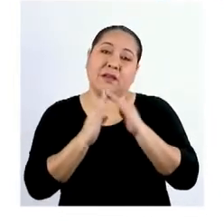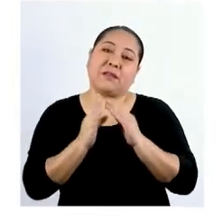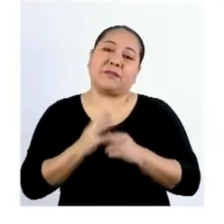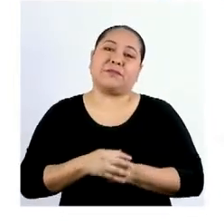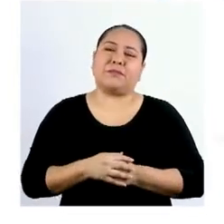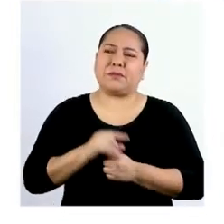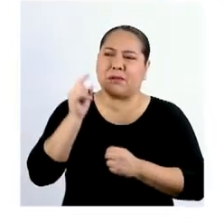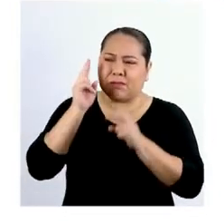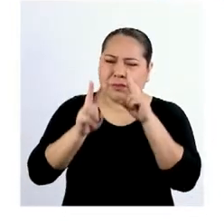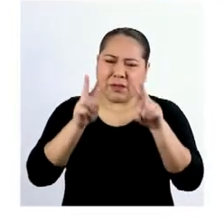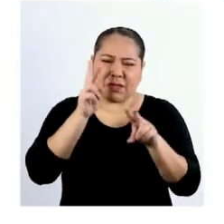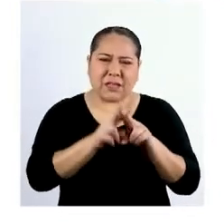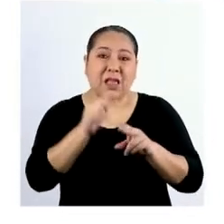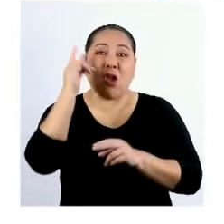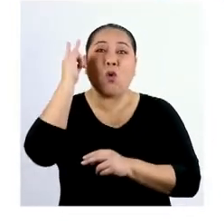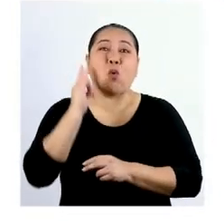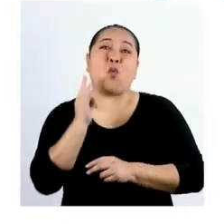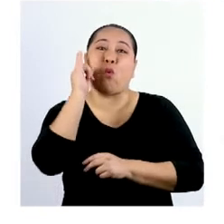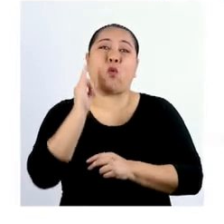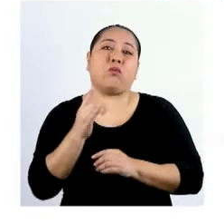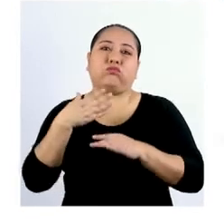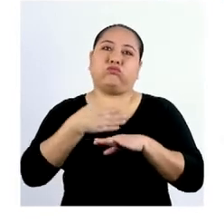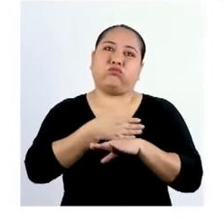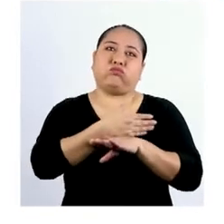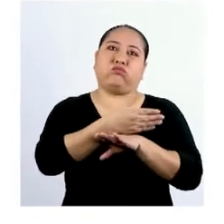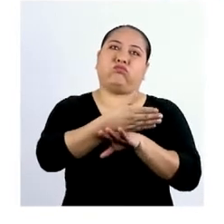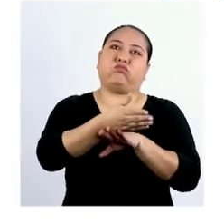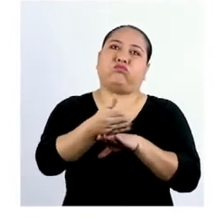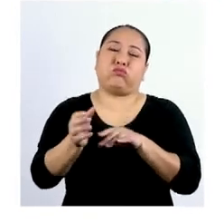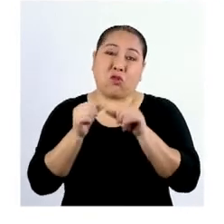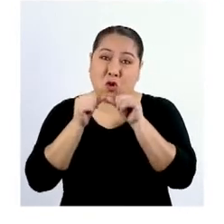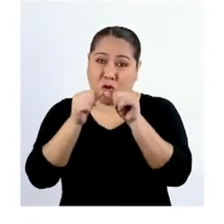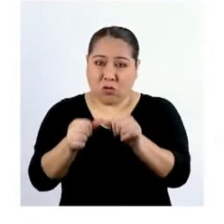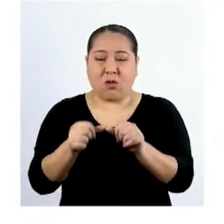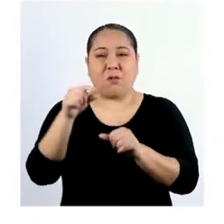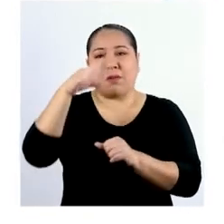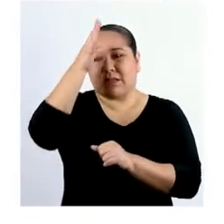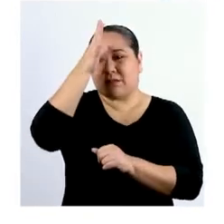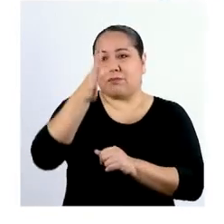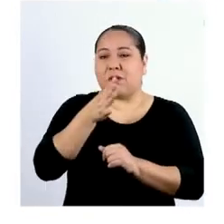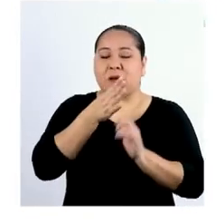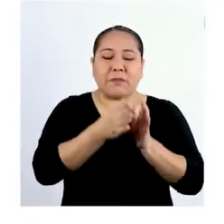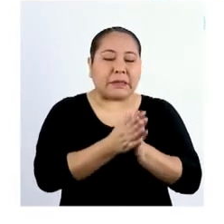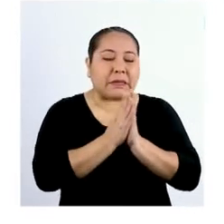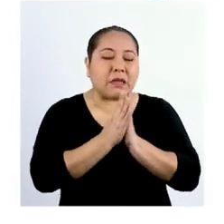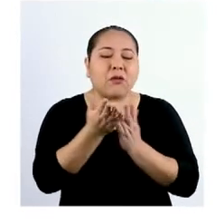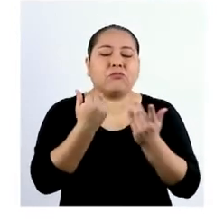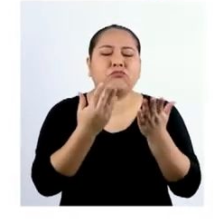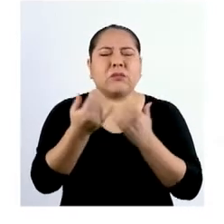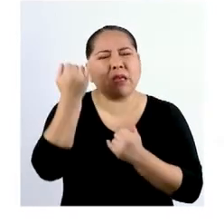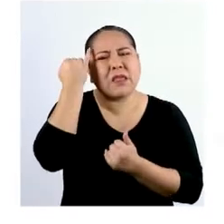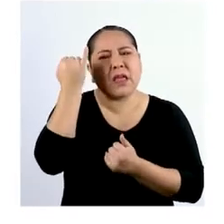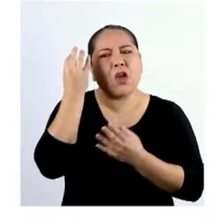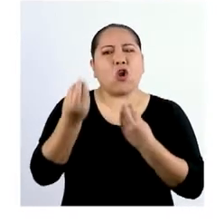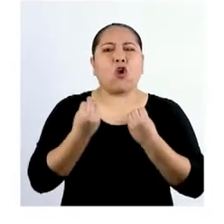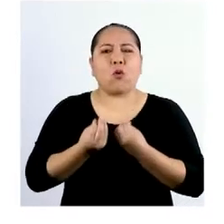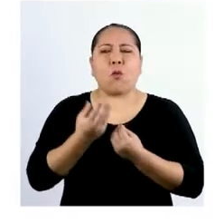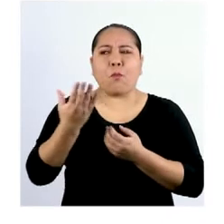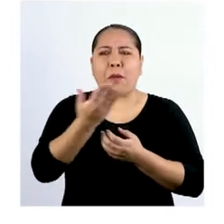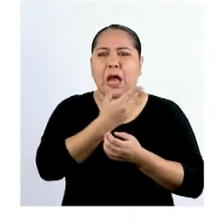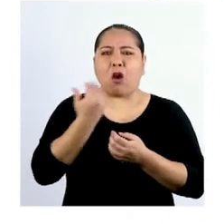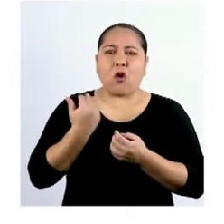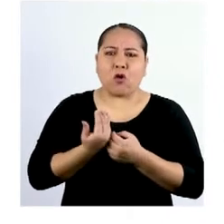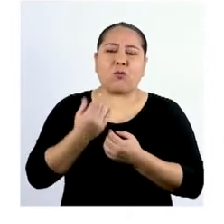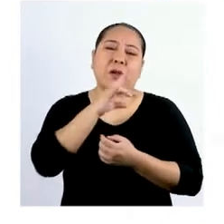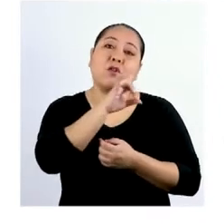Al enterarnos de que esta emergencia iba a durar buen tiempo, mis padres nos pidieron dar ideas sobre cómo podríamos